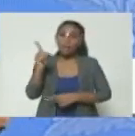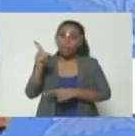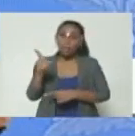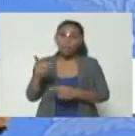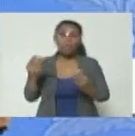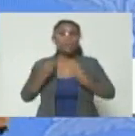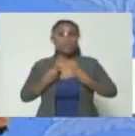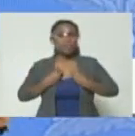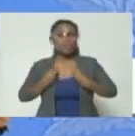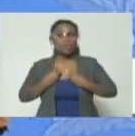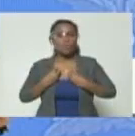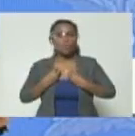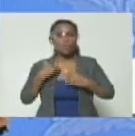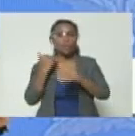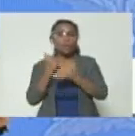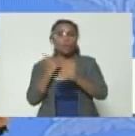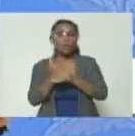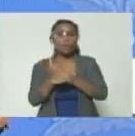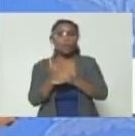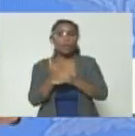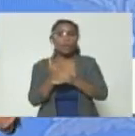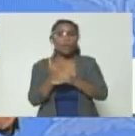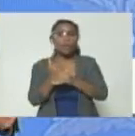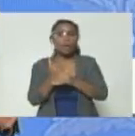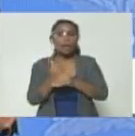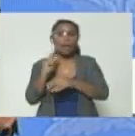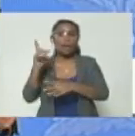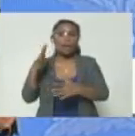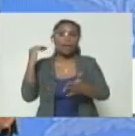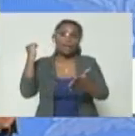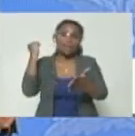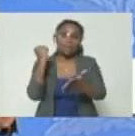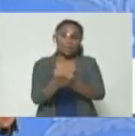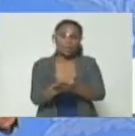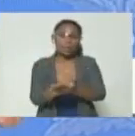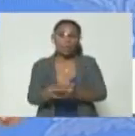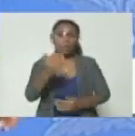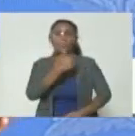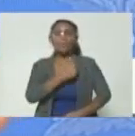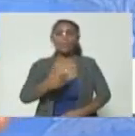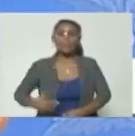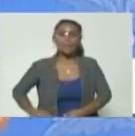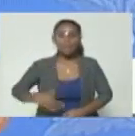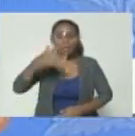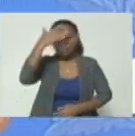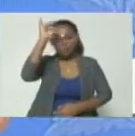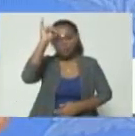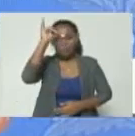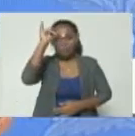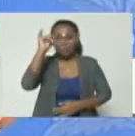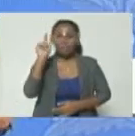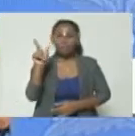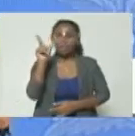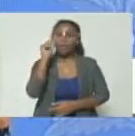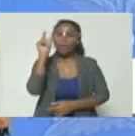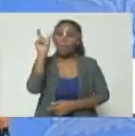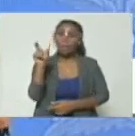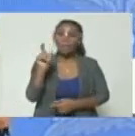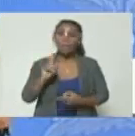hoy el asesinado presidente de Haití, Jovenal Mons?